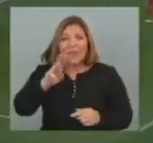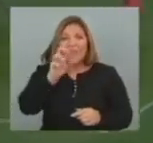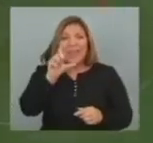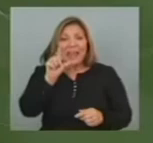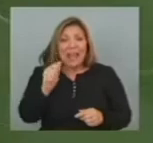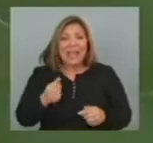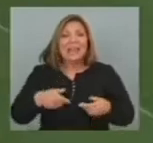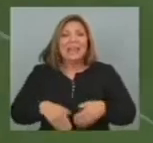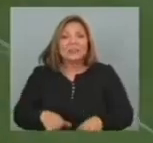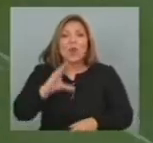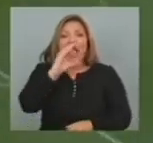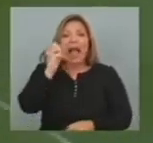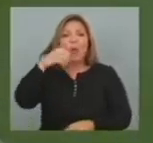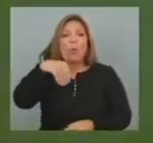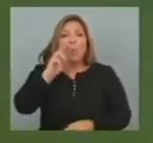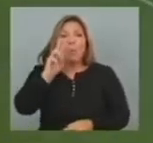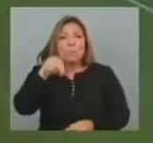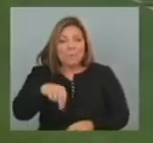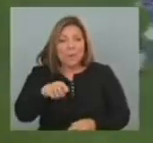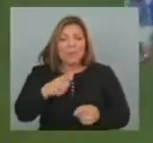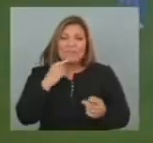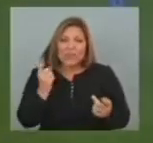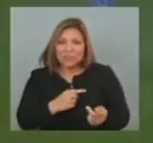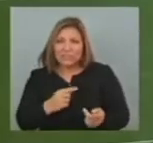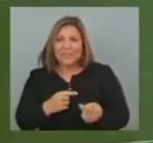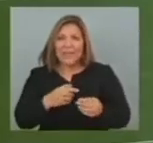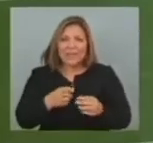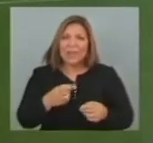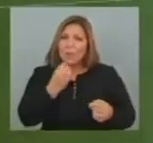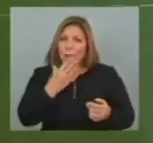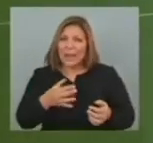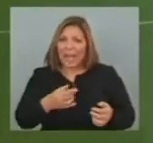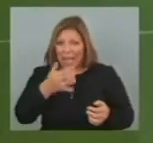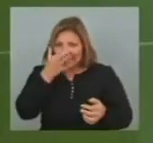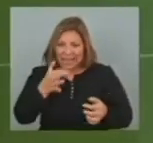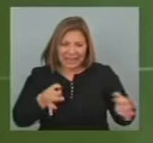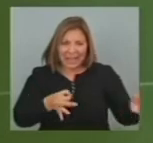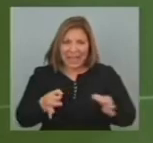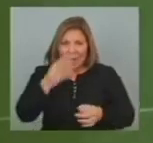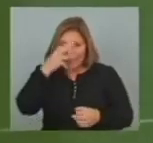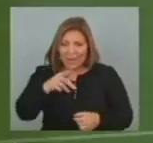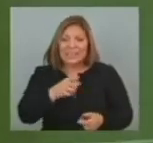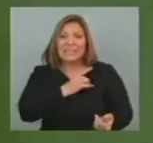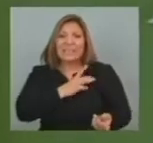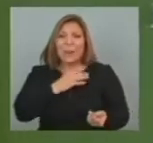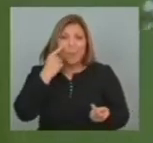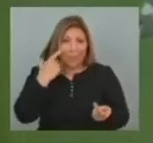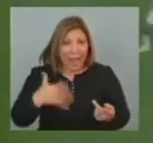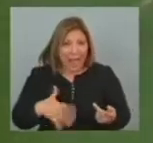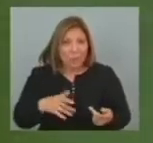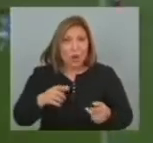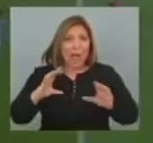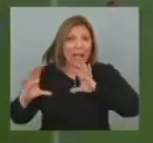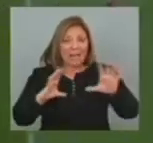Nacido en Cancún Abría el marcador Velocidad Buena técnica Un jugador Completísimo Como el mexicano El chileno El Bravo En el arco Del equipo